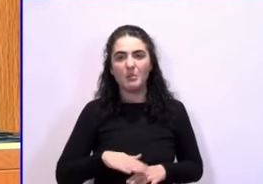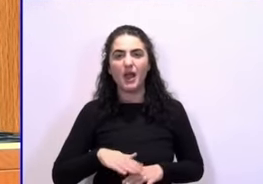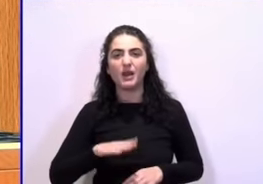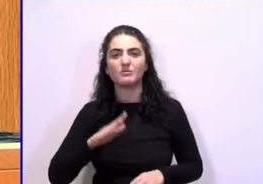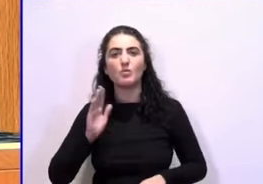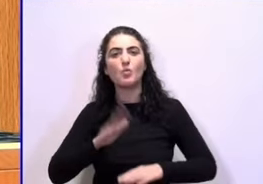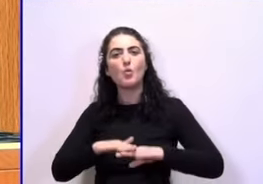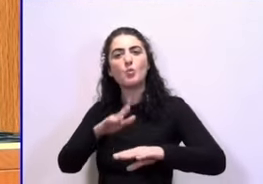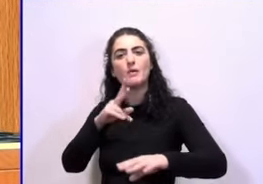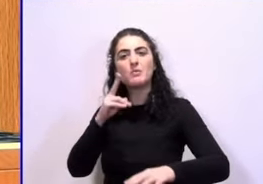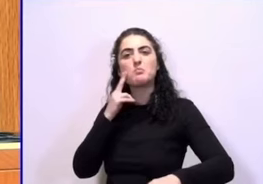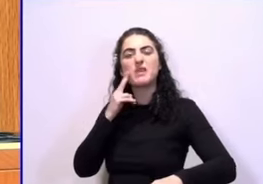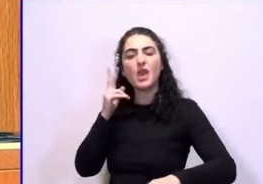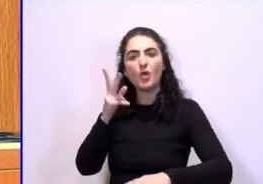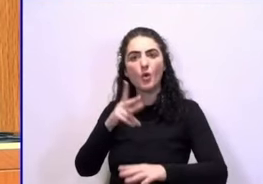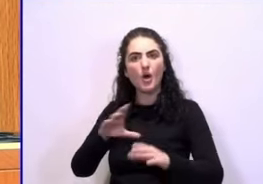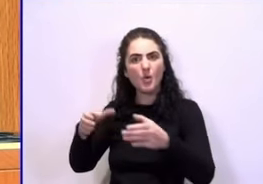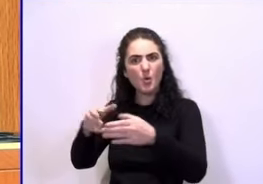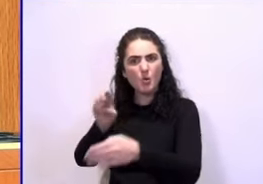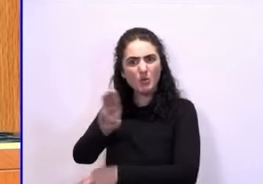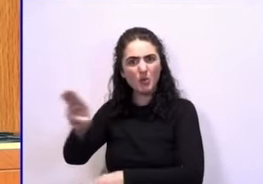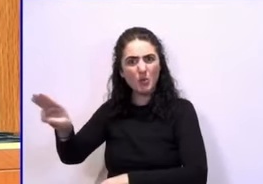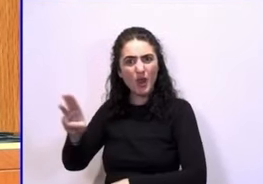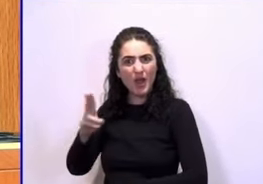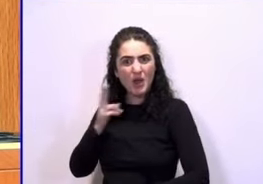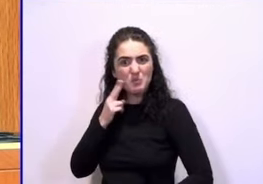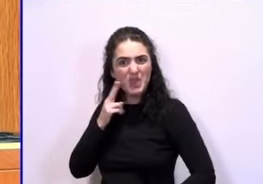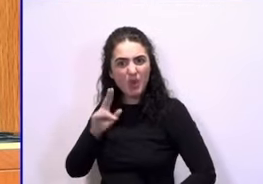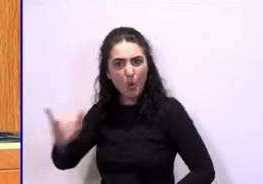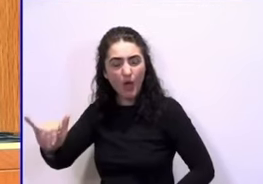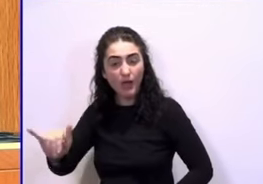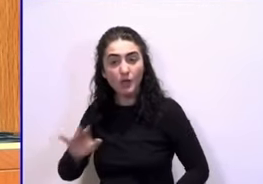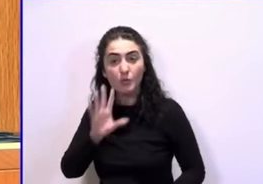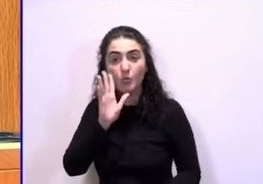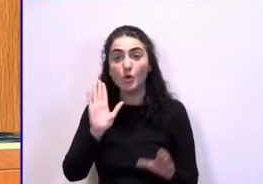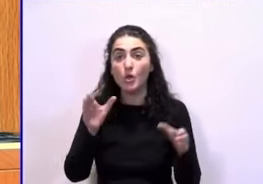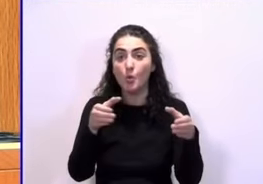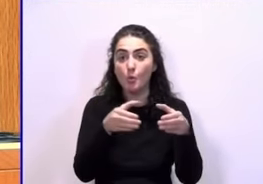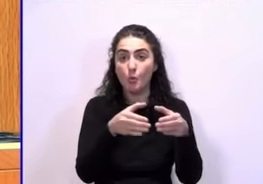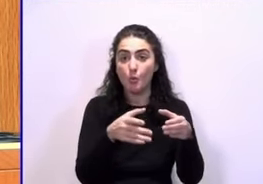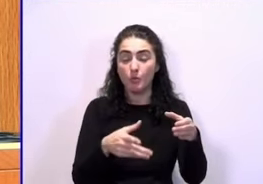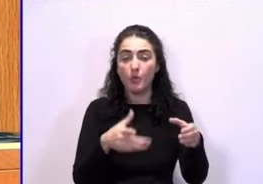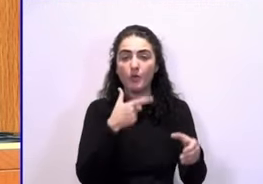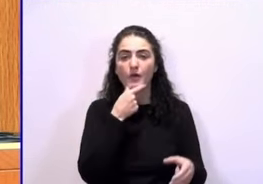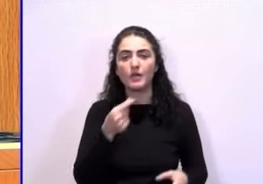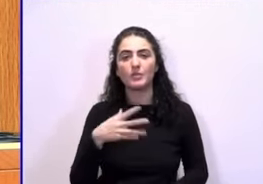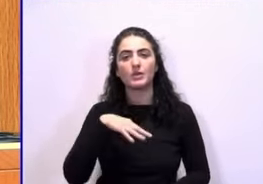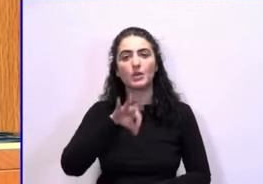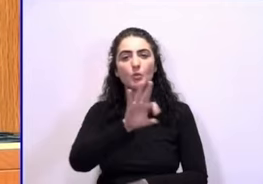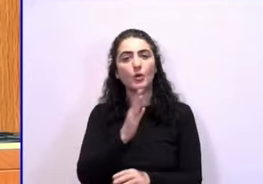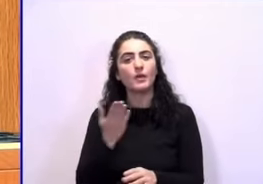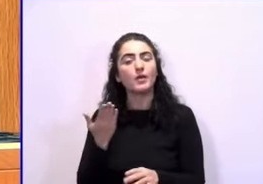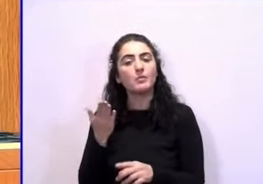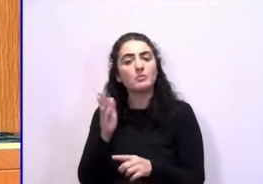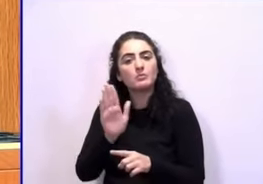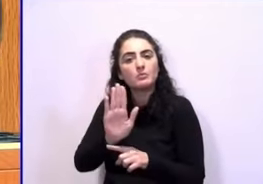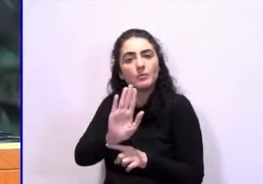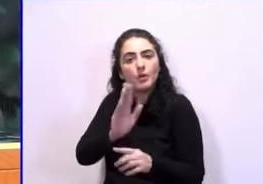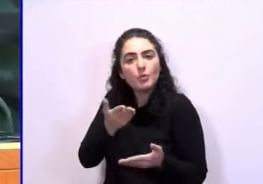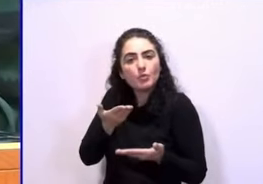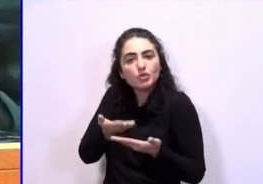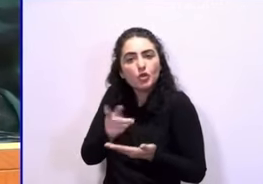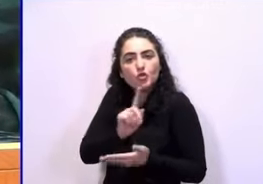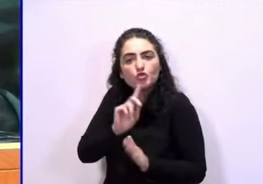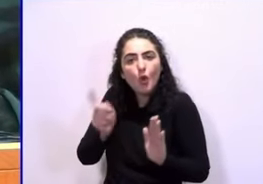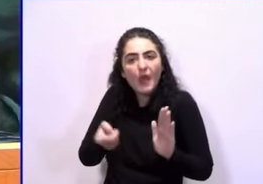a los señores y señoras del Partido Popular, porque su grupo puede fácilmente presentar una proposición de ley, no hace falta que presente una